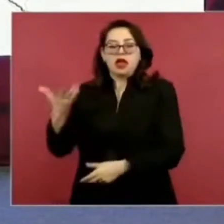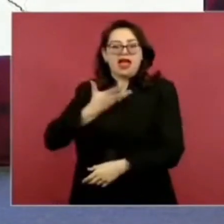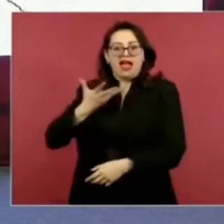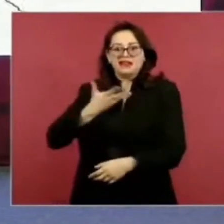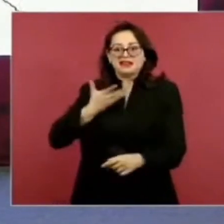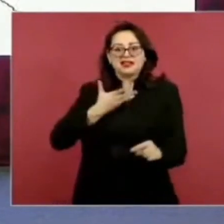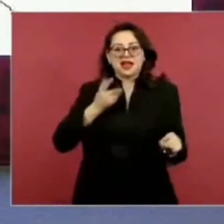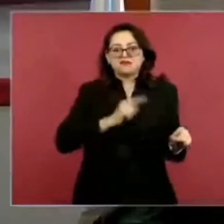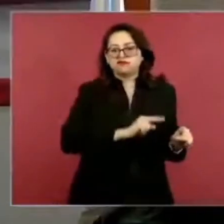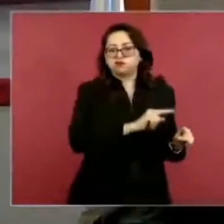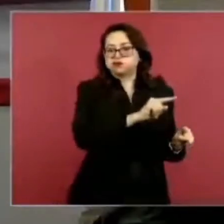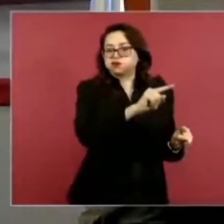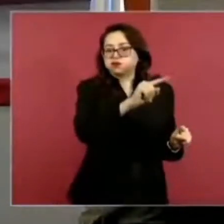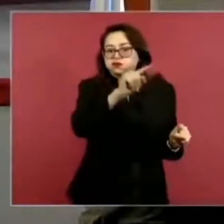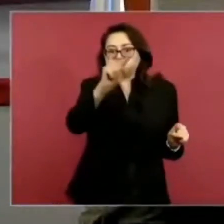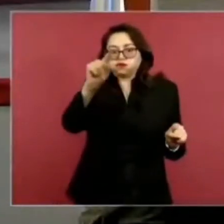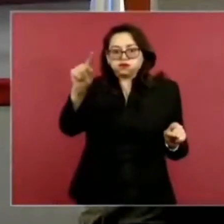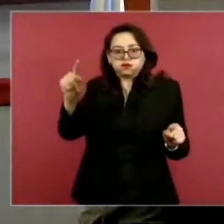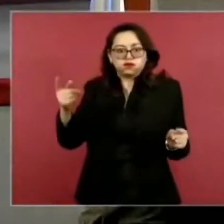hicieron esto,